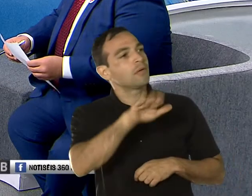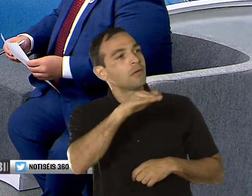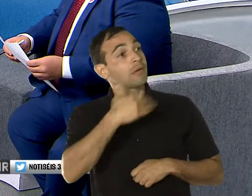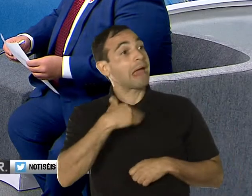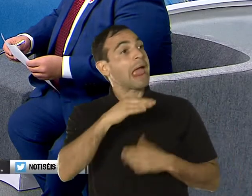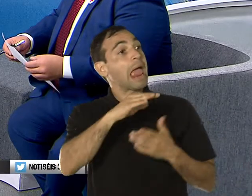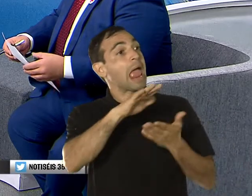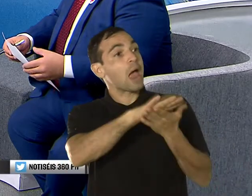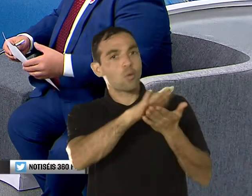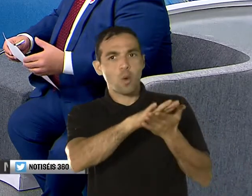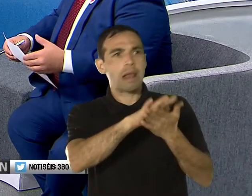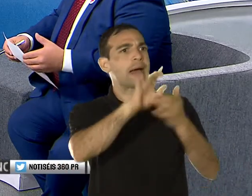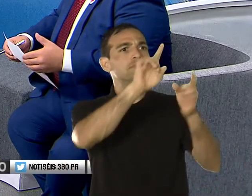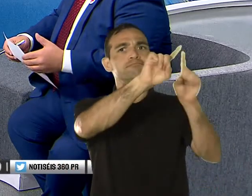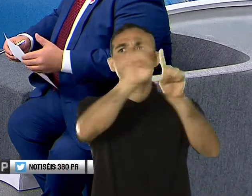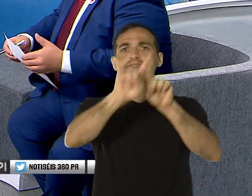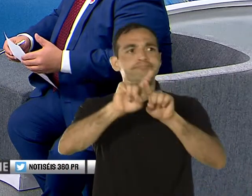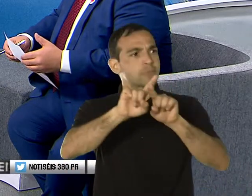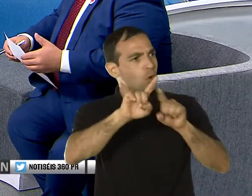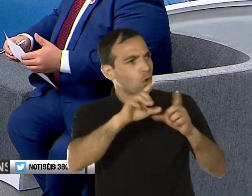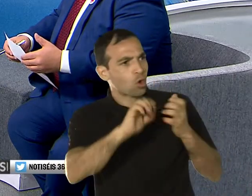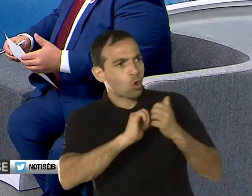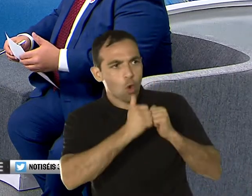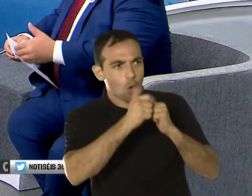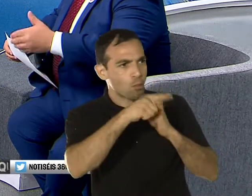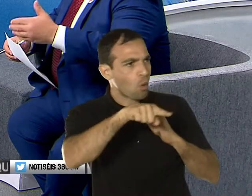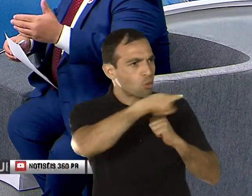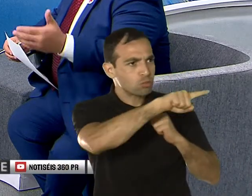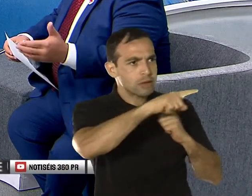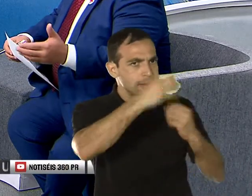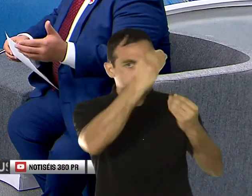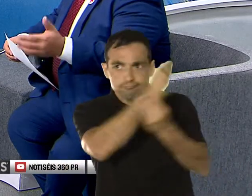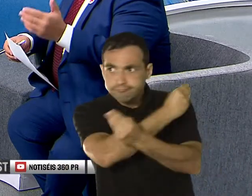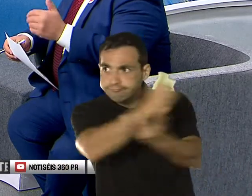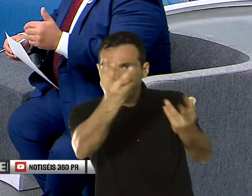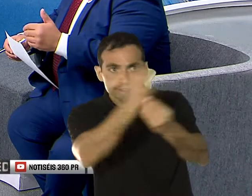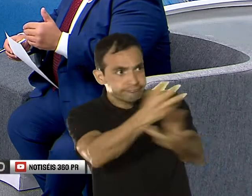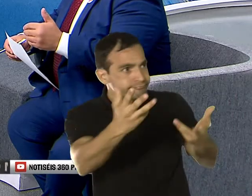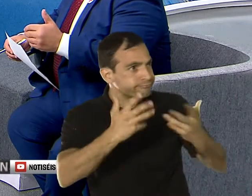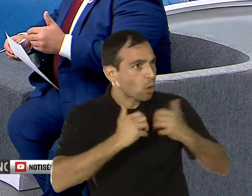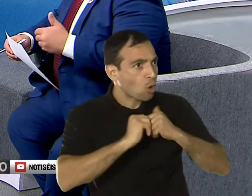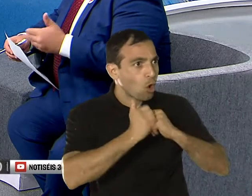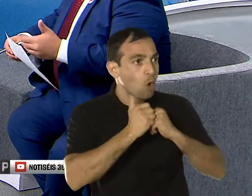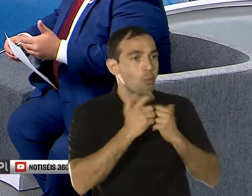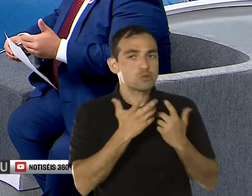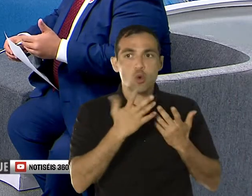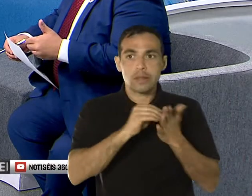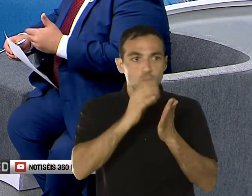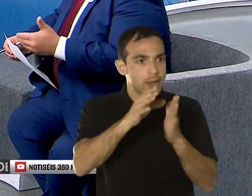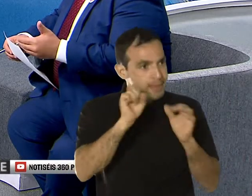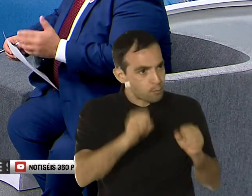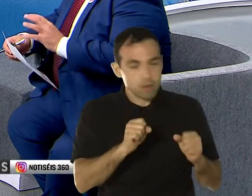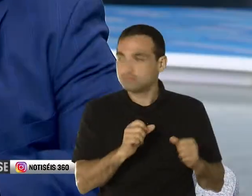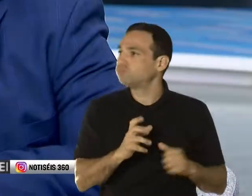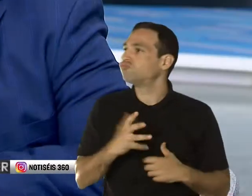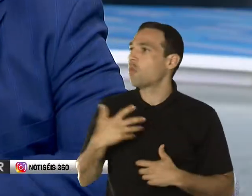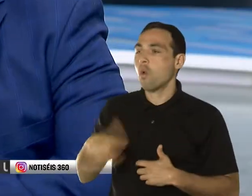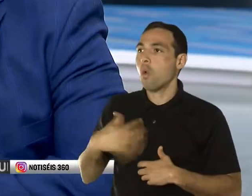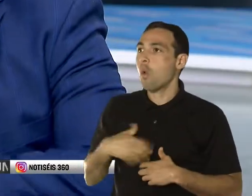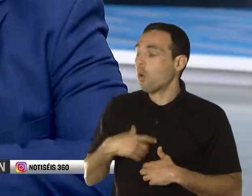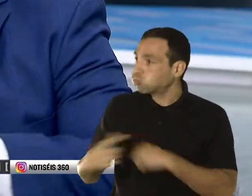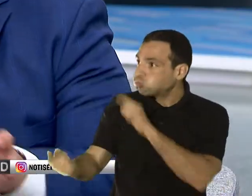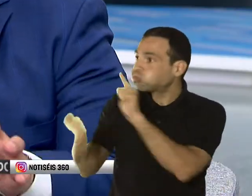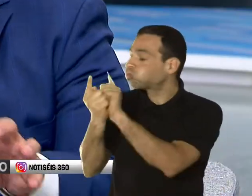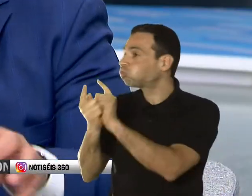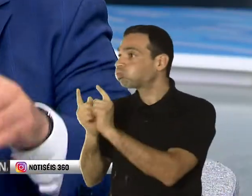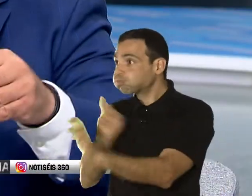el mensaje para que se pueda regar la información y los estudiantes tengan a la mano la posibilidad de hacer el acercamiento o